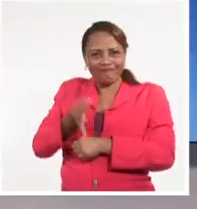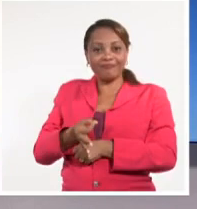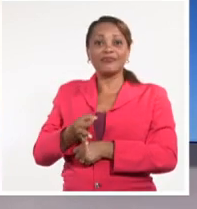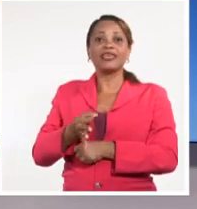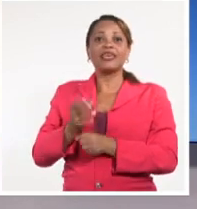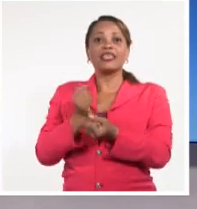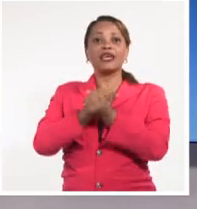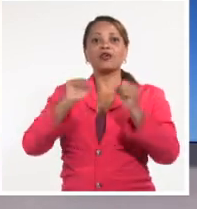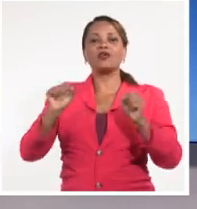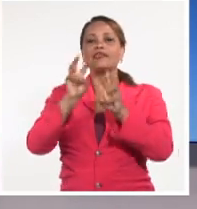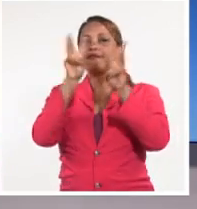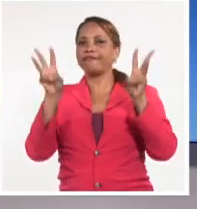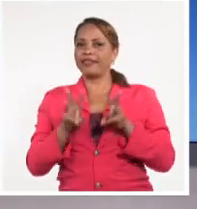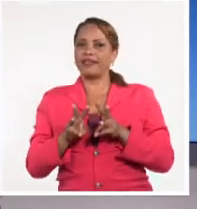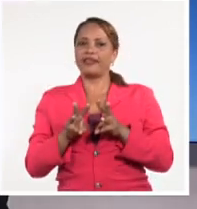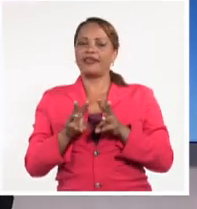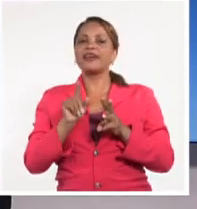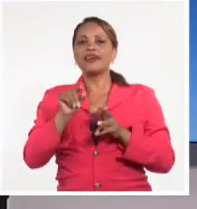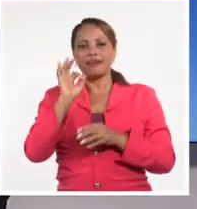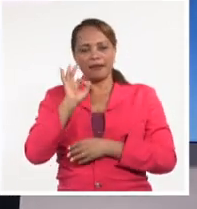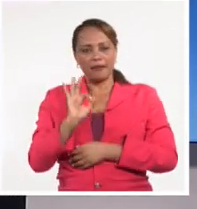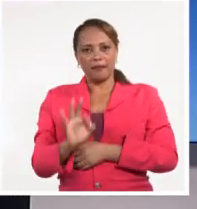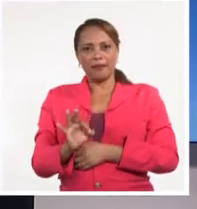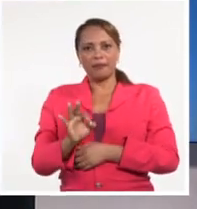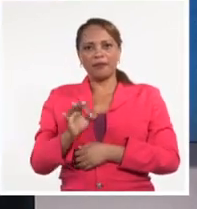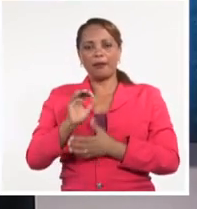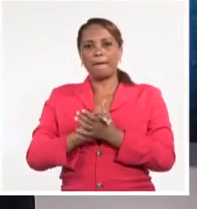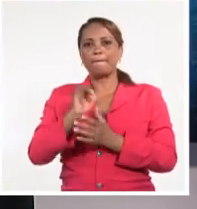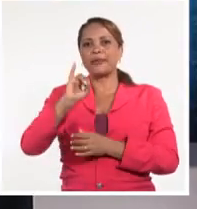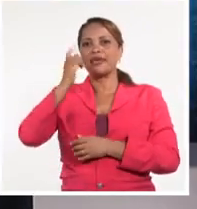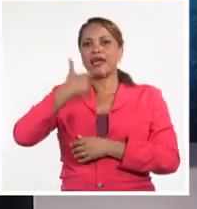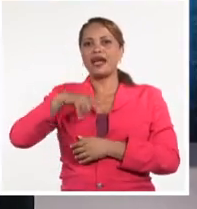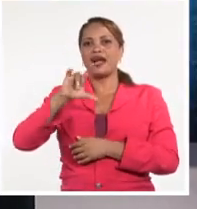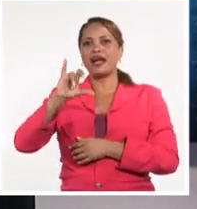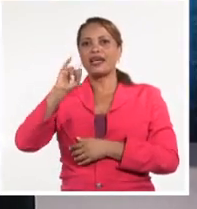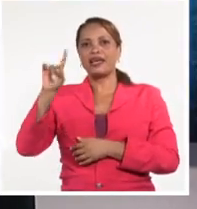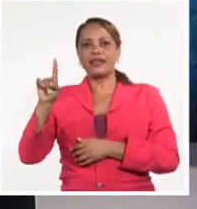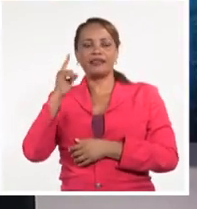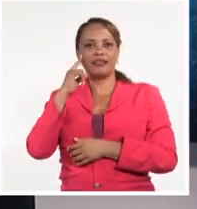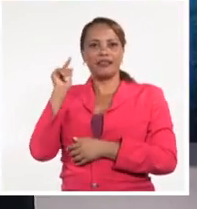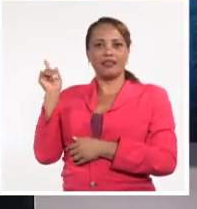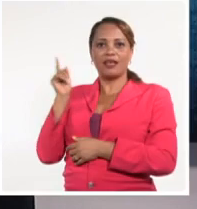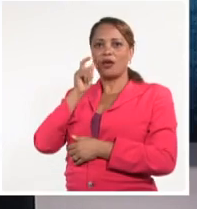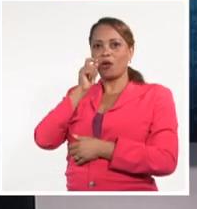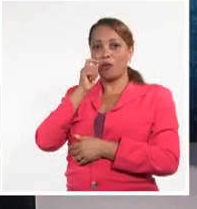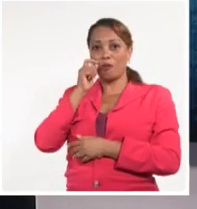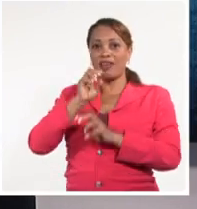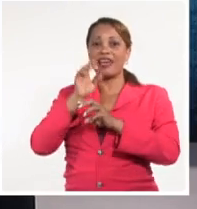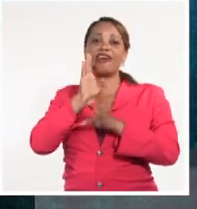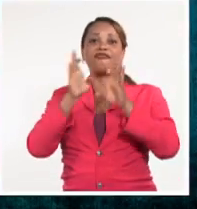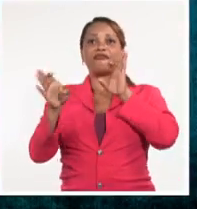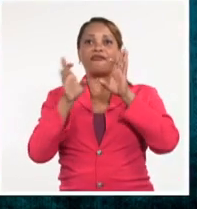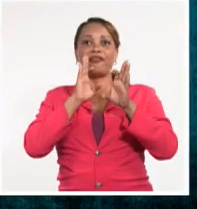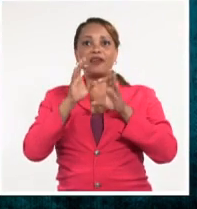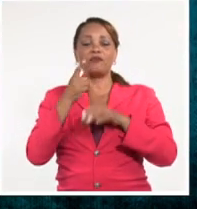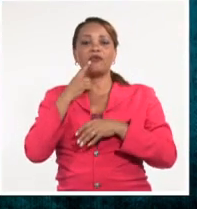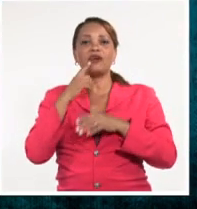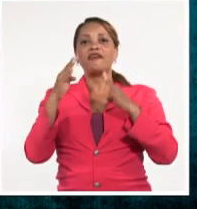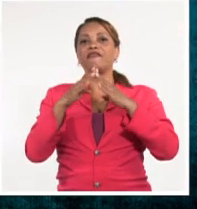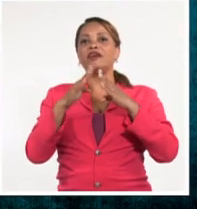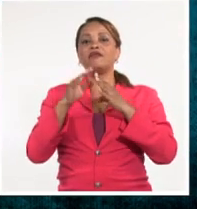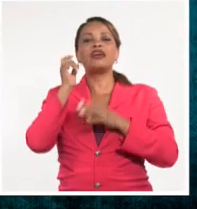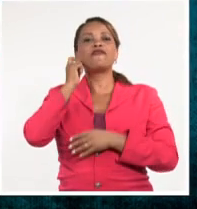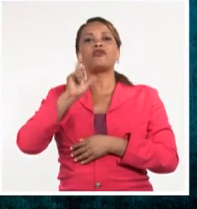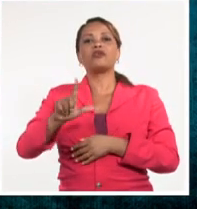Terroristas digitales, este es a Mijail Sánchez, ya lo hemos mostrado. El logo en Facebook, Alfredo González, vive en la Florida.